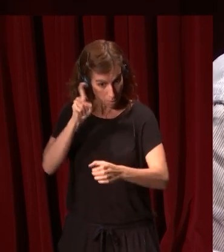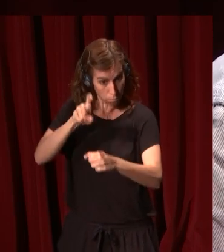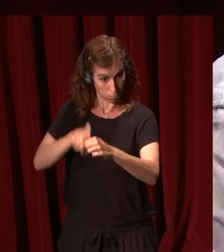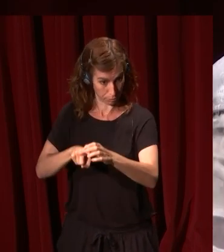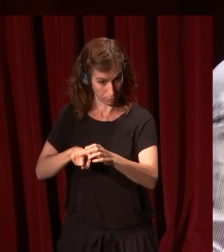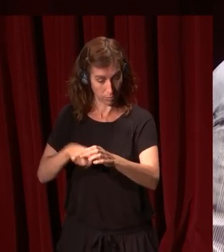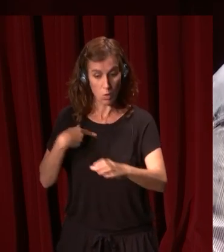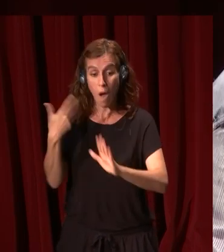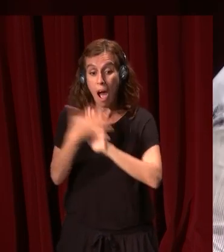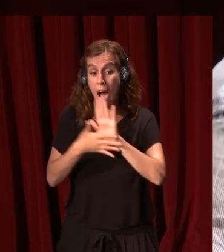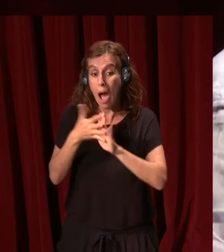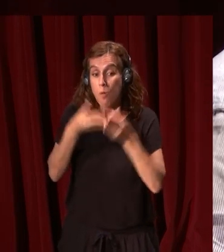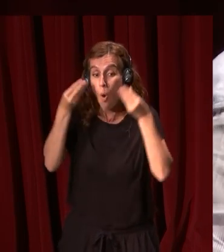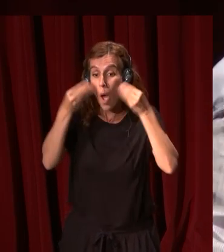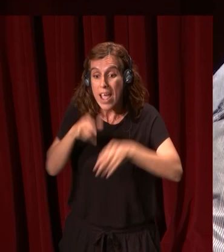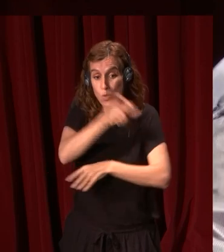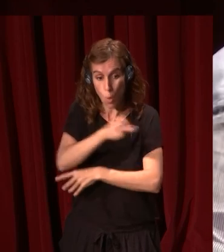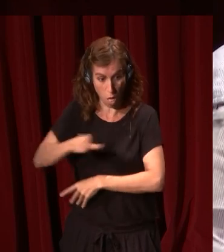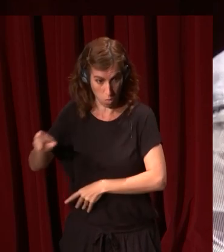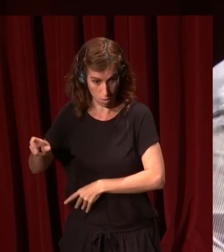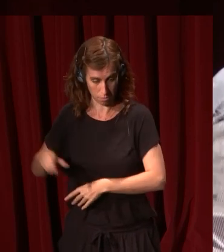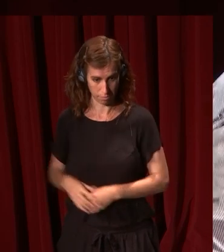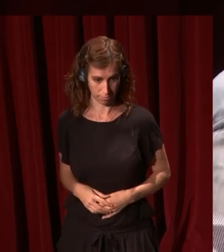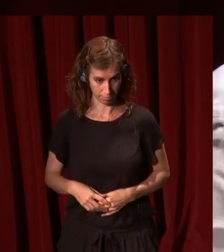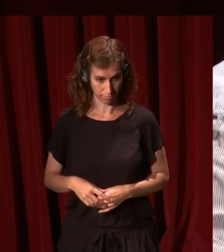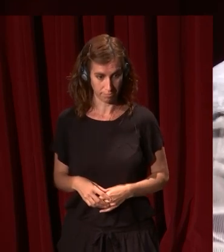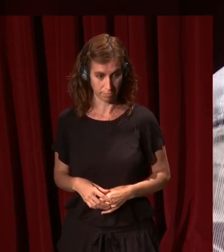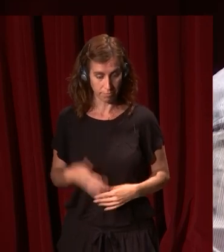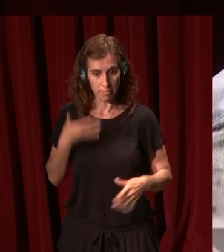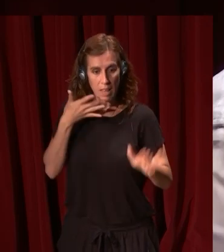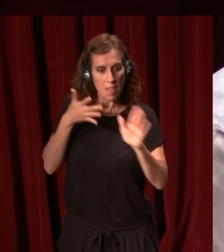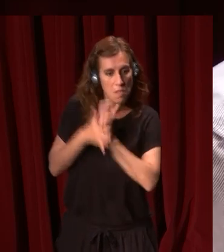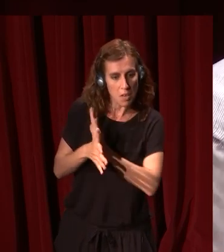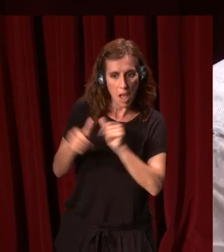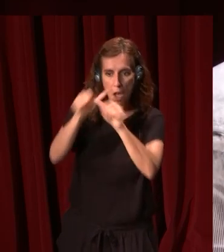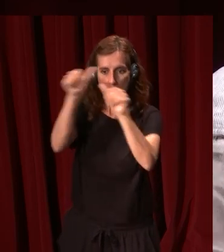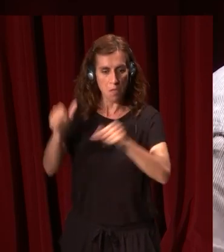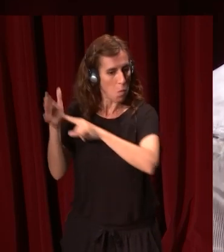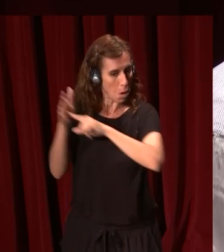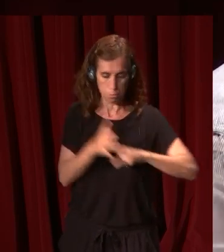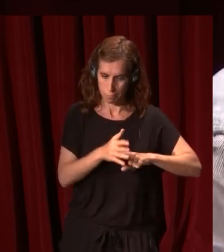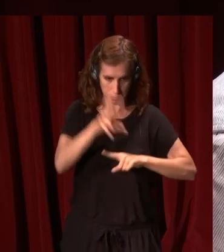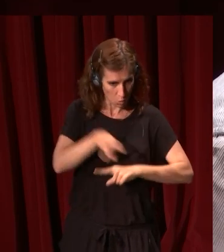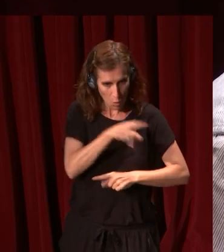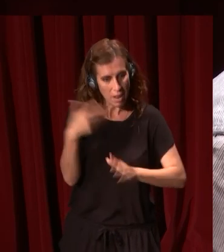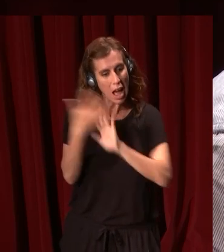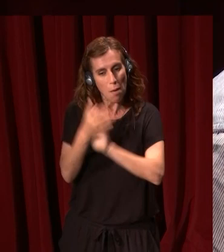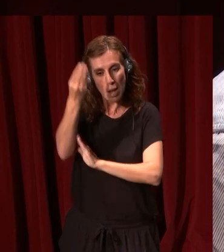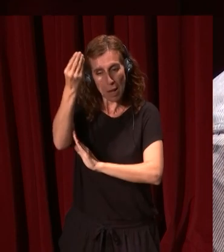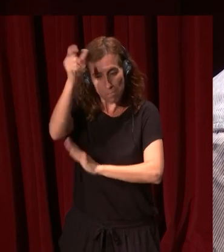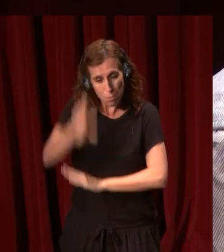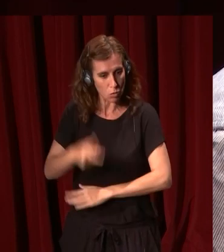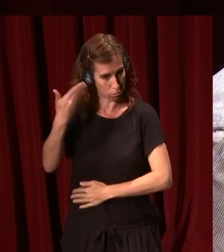porque estamos hablando de historiadores que definen el canon para nada de figuras marginales, sino de figuras principales que van a